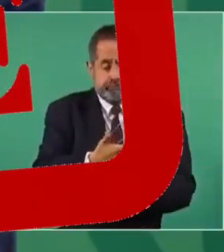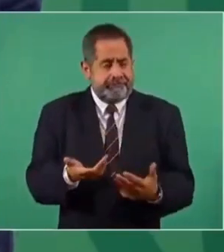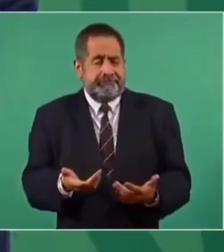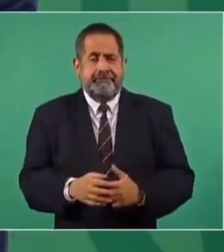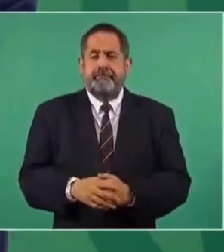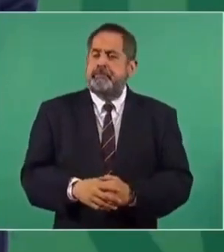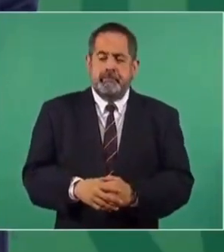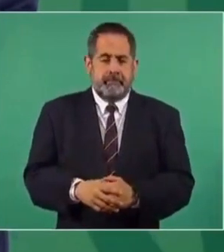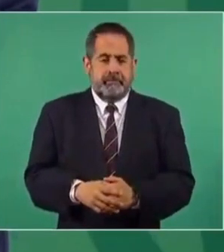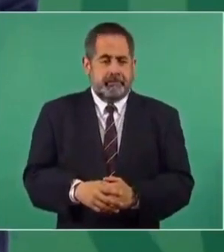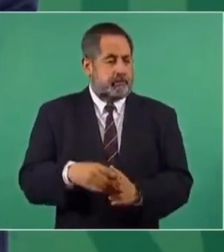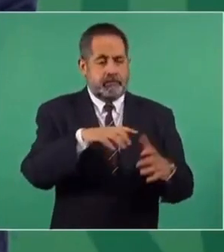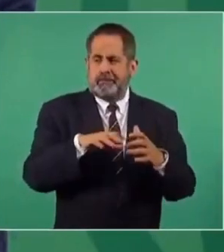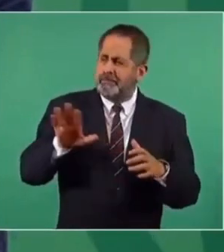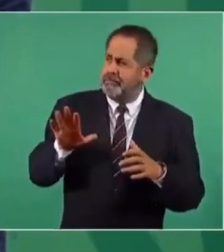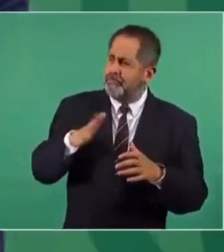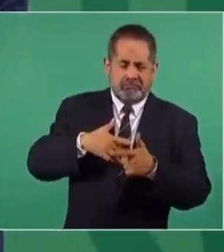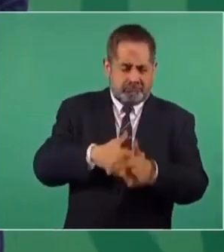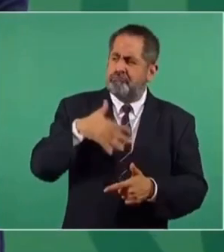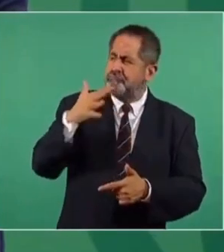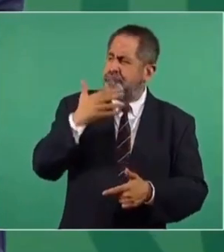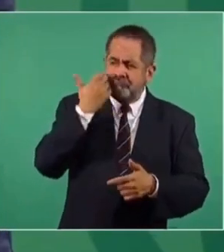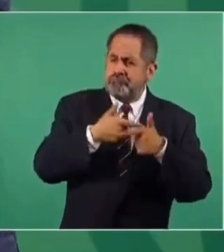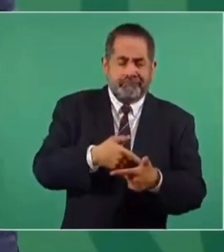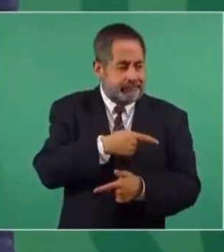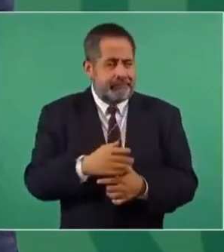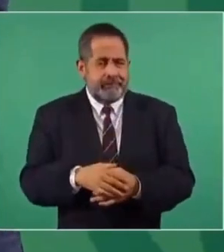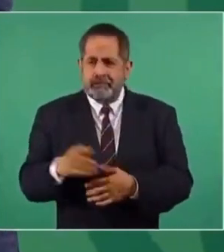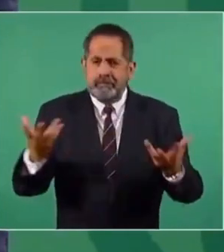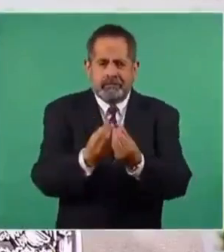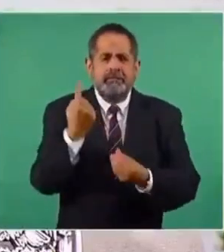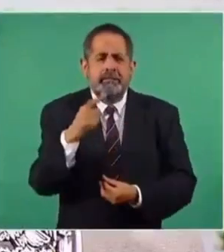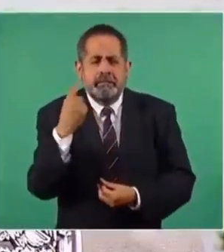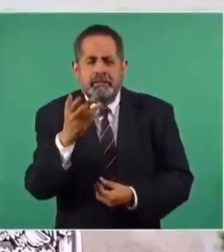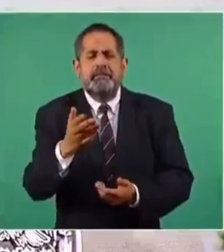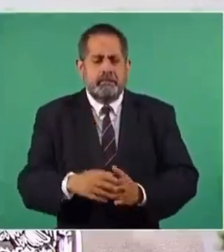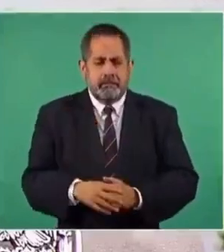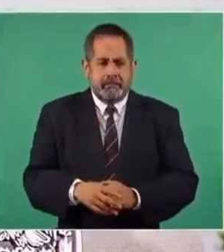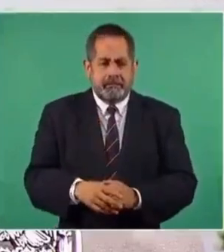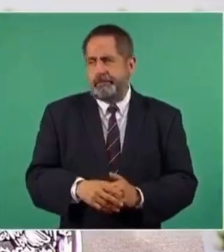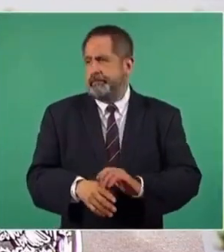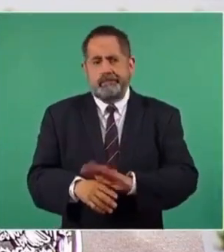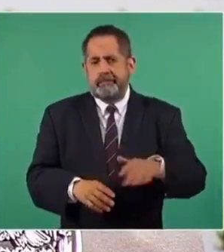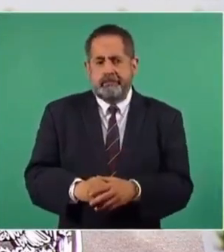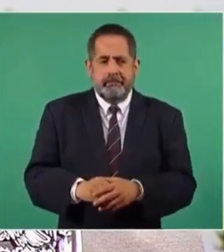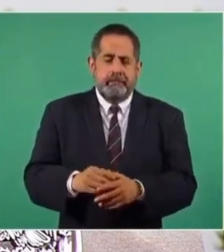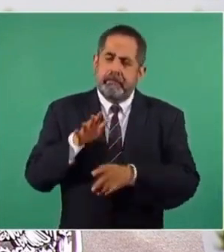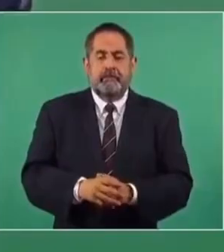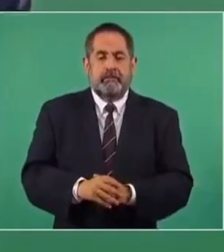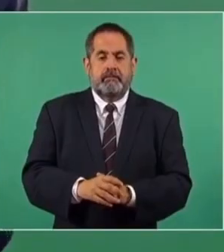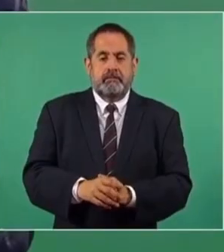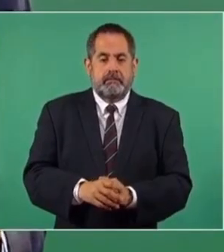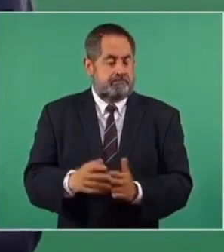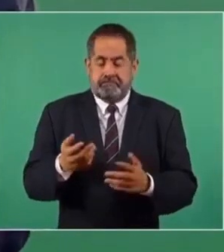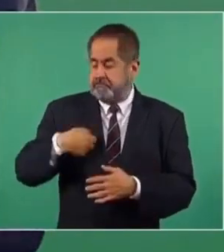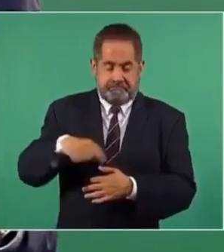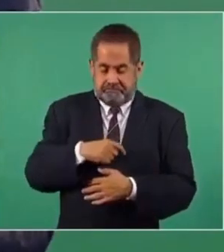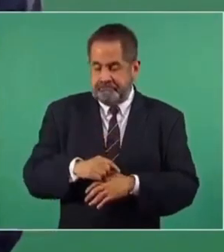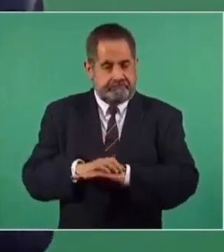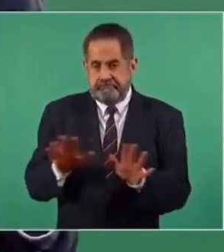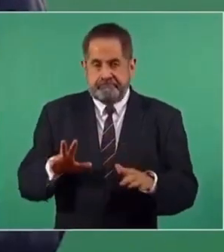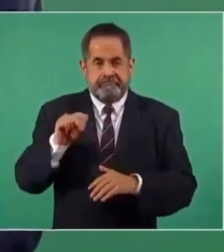a favor de la corrupción. ¿Para qué se irán a reunir con ellos? Pues nada más les sopean. Nosotros